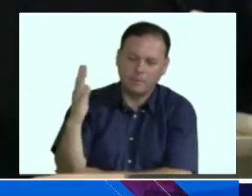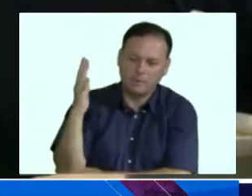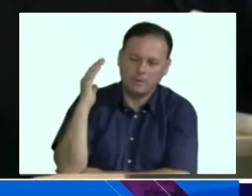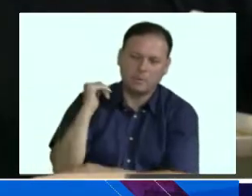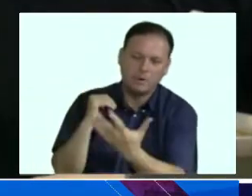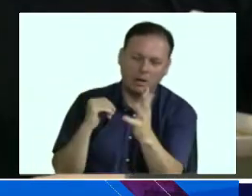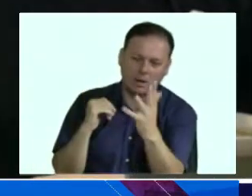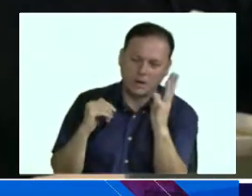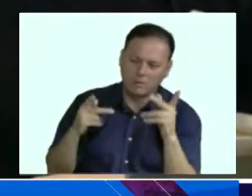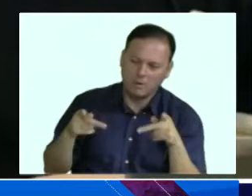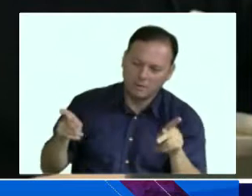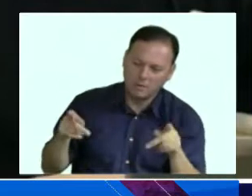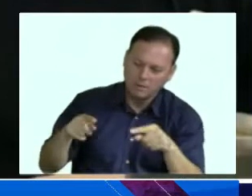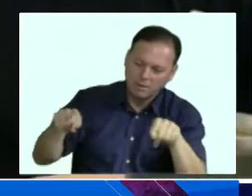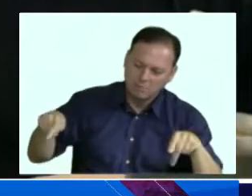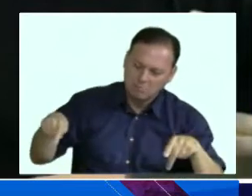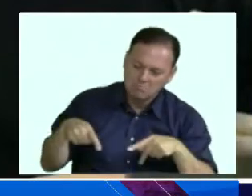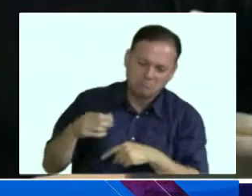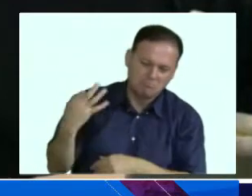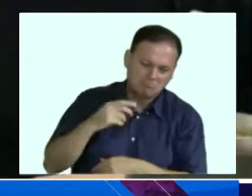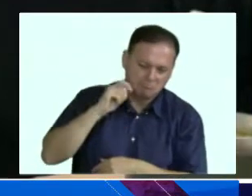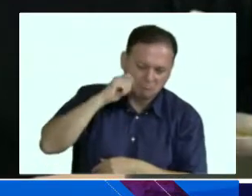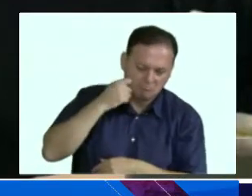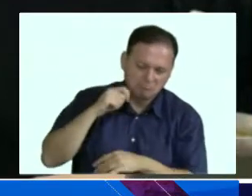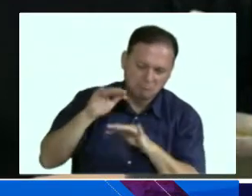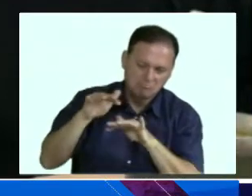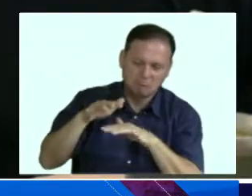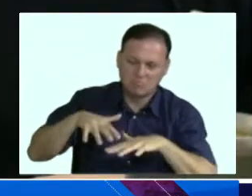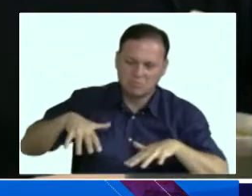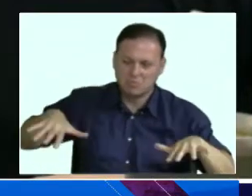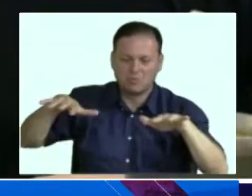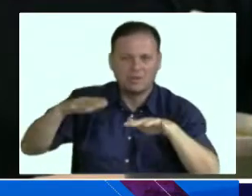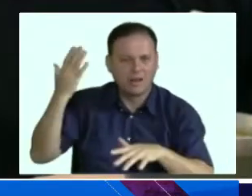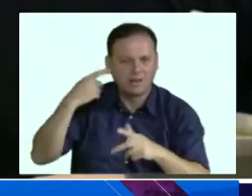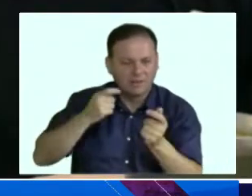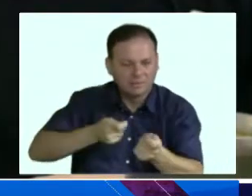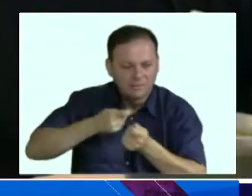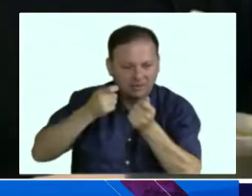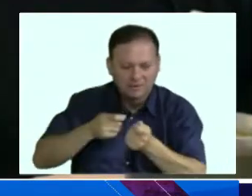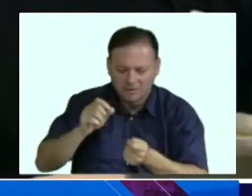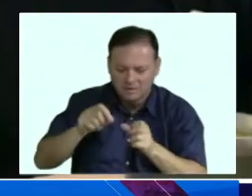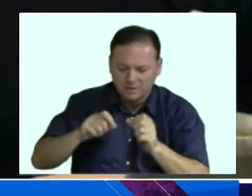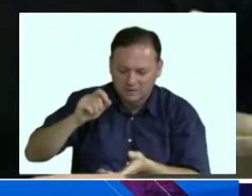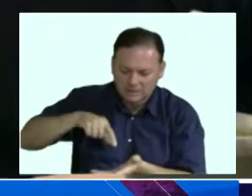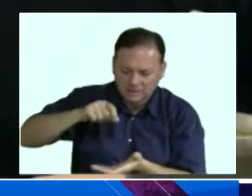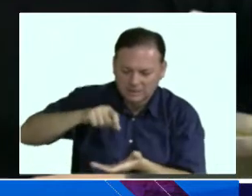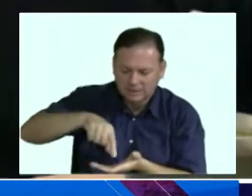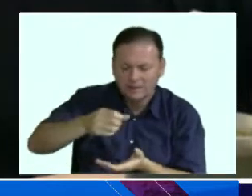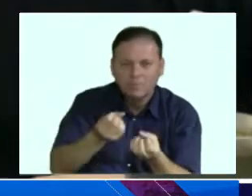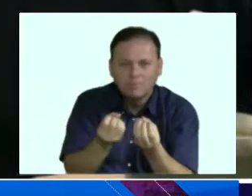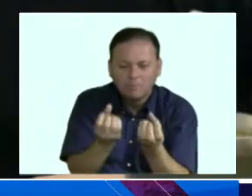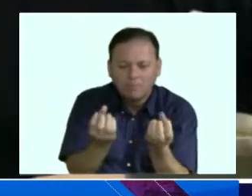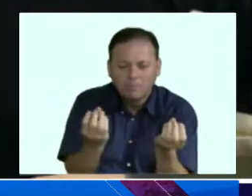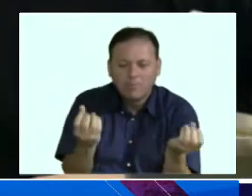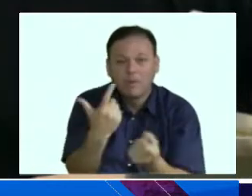En el periodo pasado, bajo mi gestión, nosotros hemos plantado en el paseo parque aproximadamente 10.000 plantas. Eso dentro de